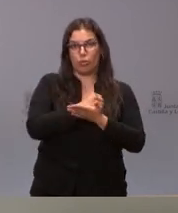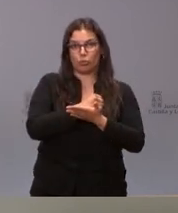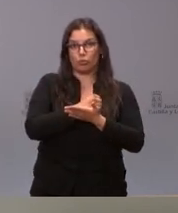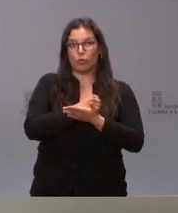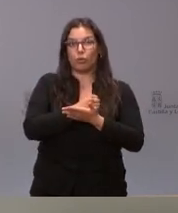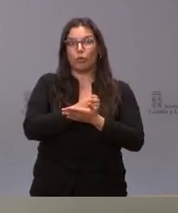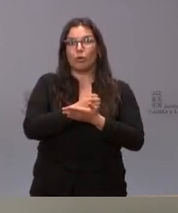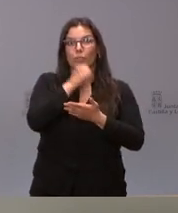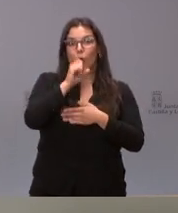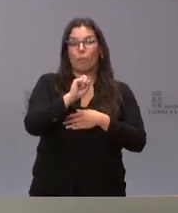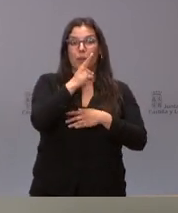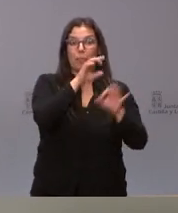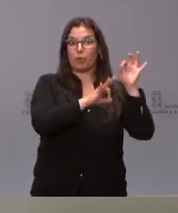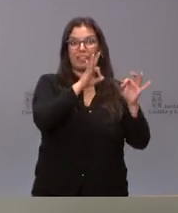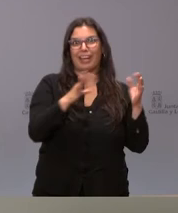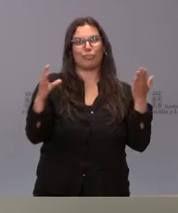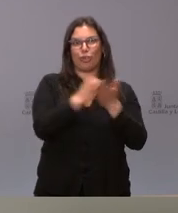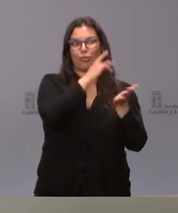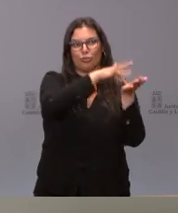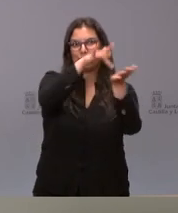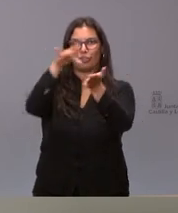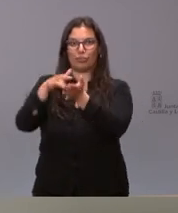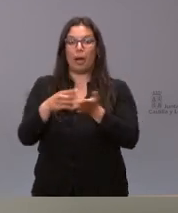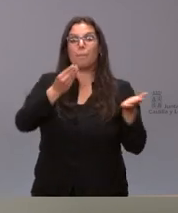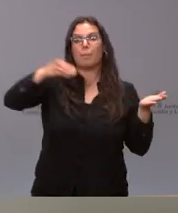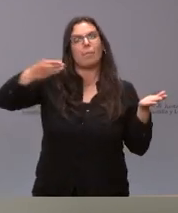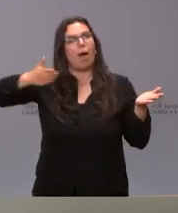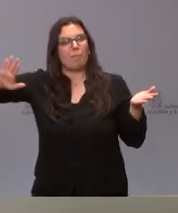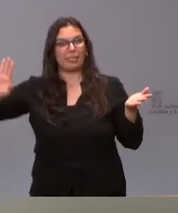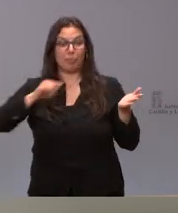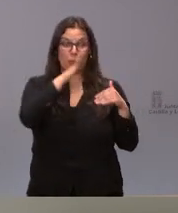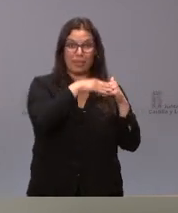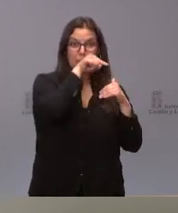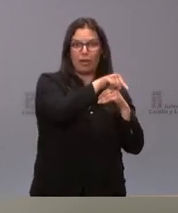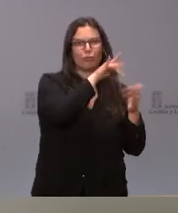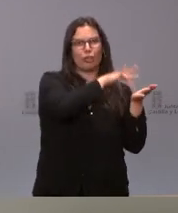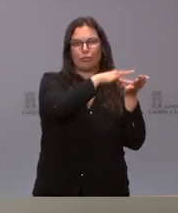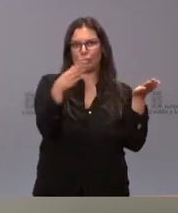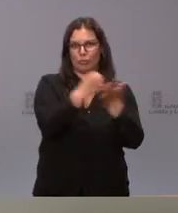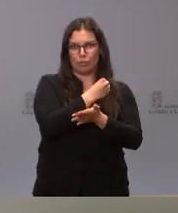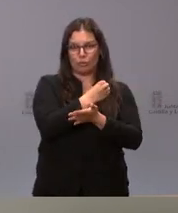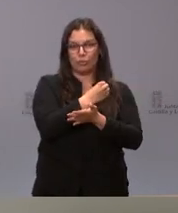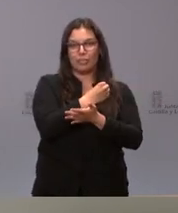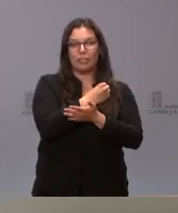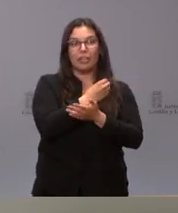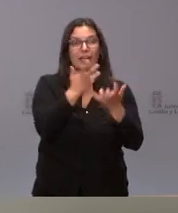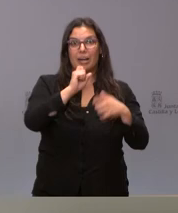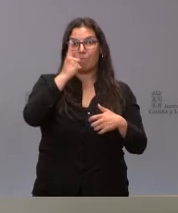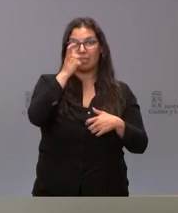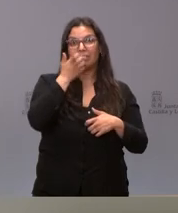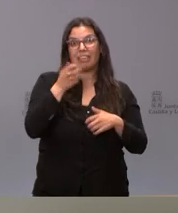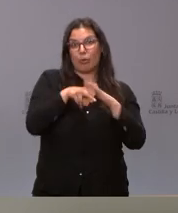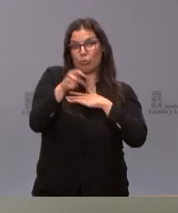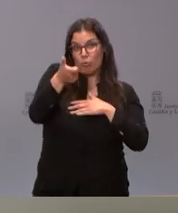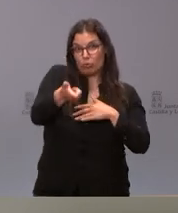todos pasan por el primer tramo el efecto es todavía mayor en las personas de menos recursos y por tanto el esfuerzo